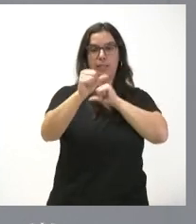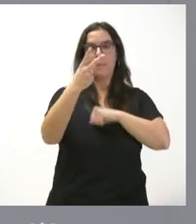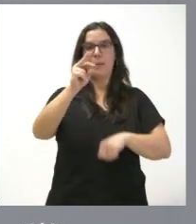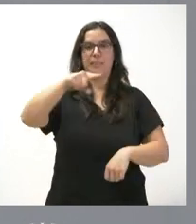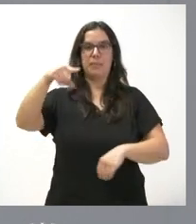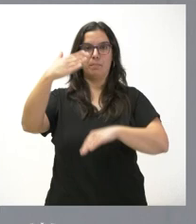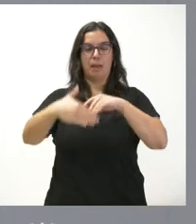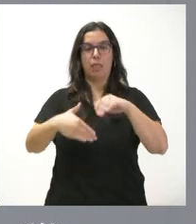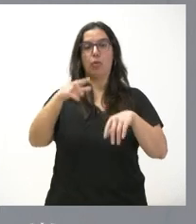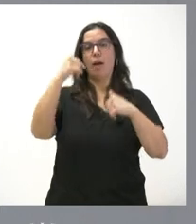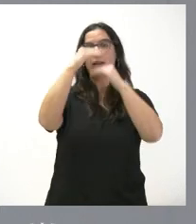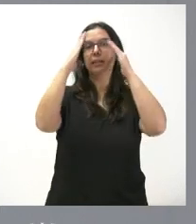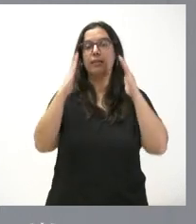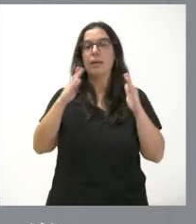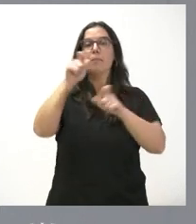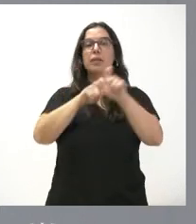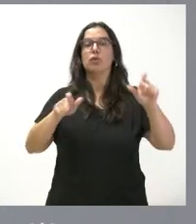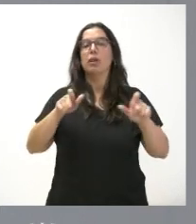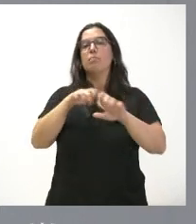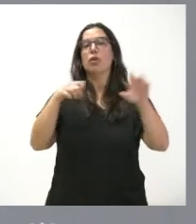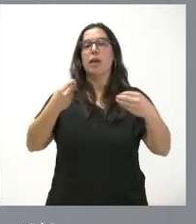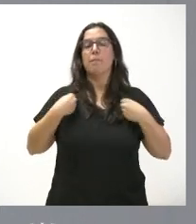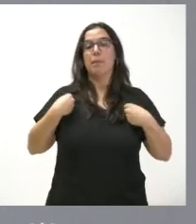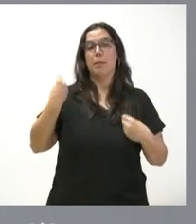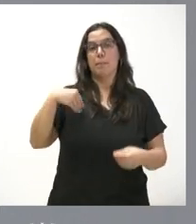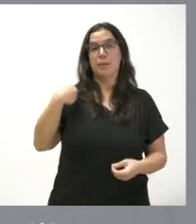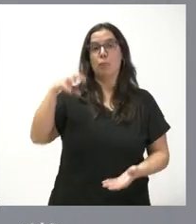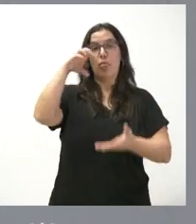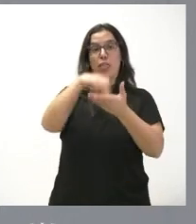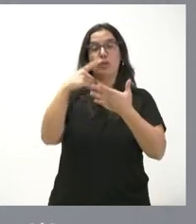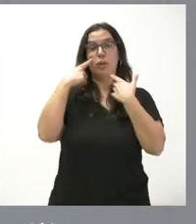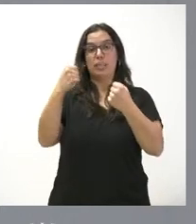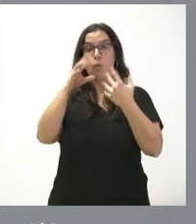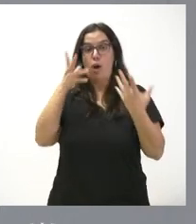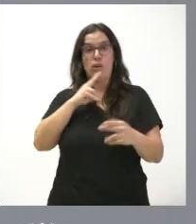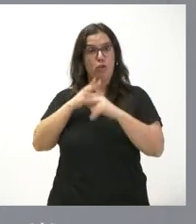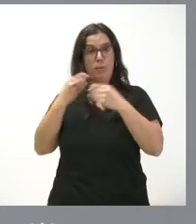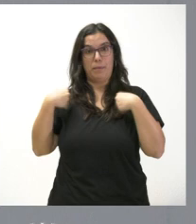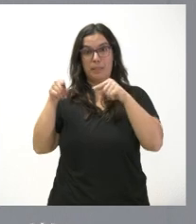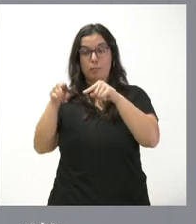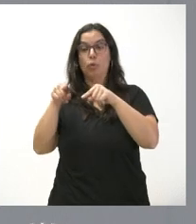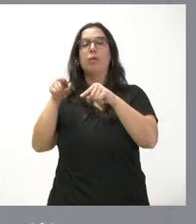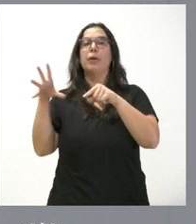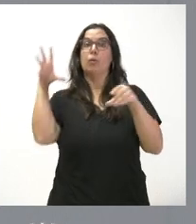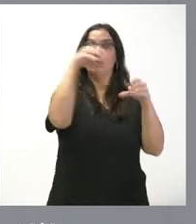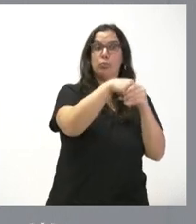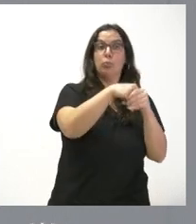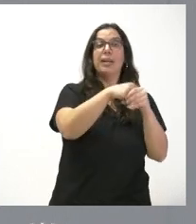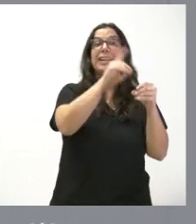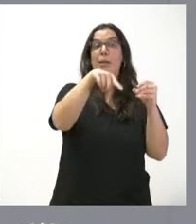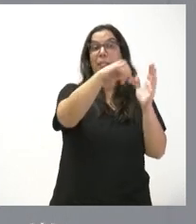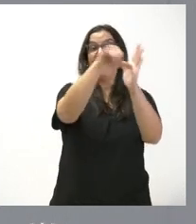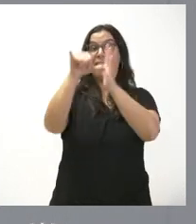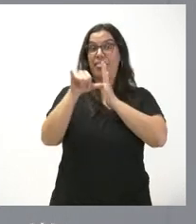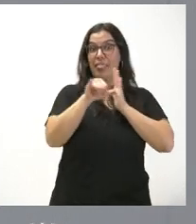atender a la mayor parte de la población actual del Centro de Salud de Prosperidad y a parte de la población que, por su cercanía,